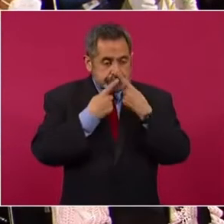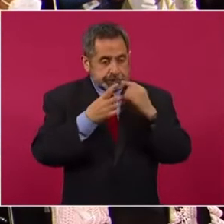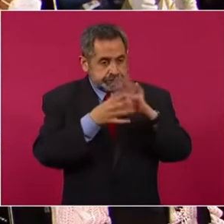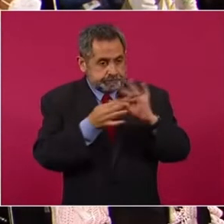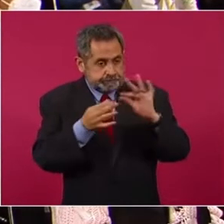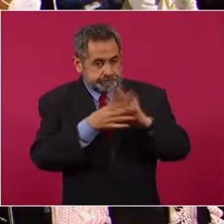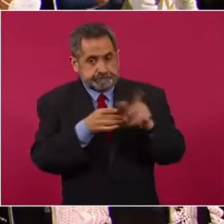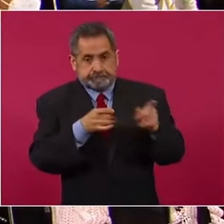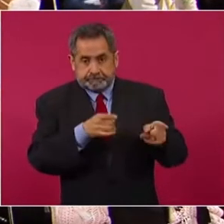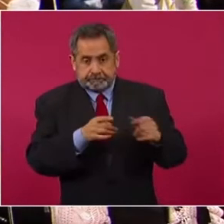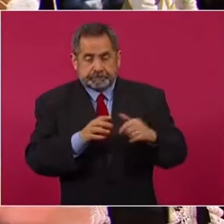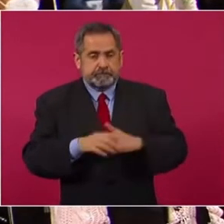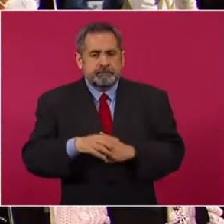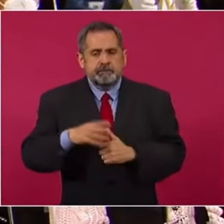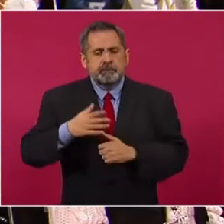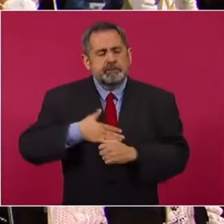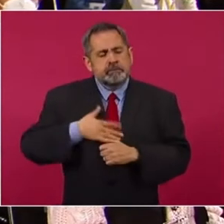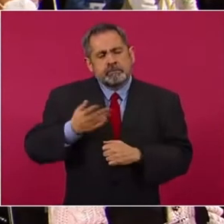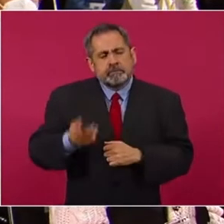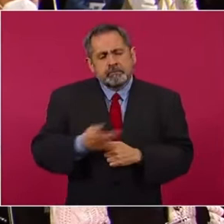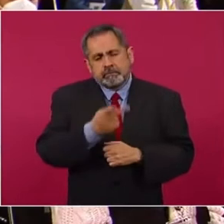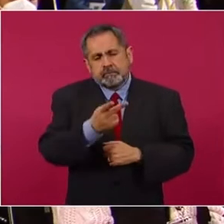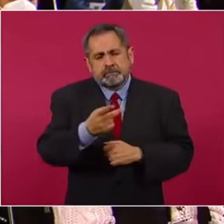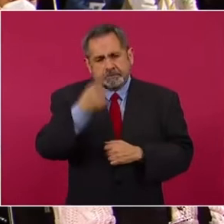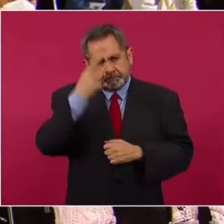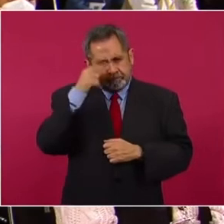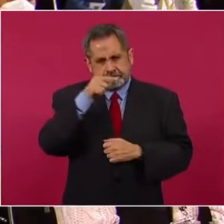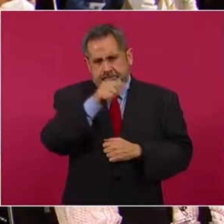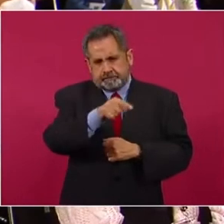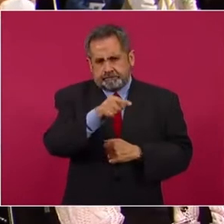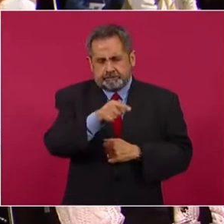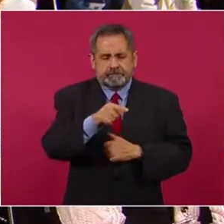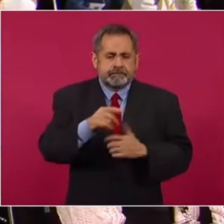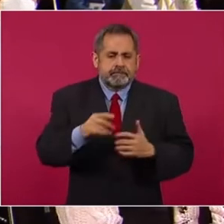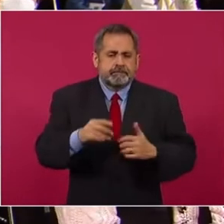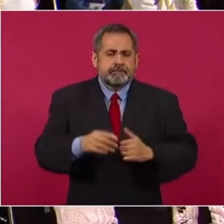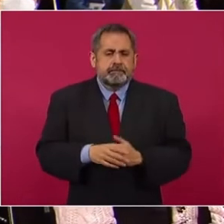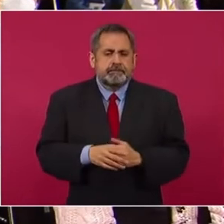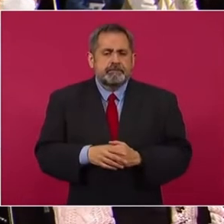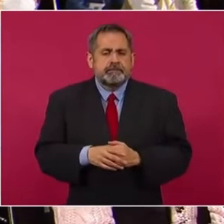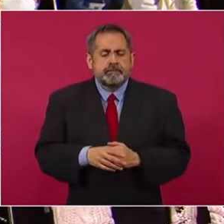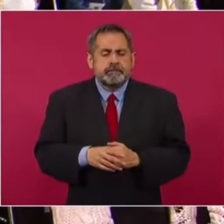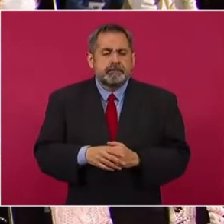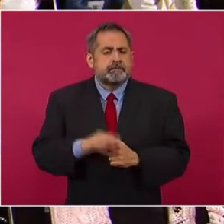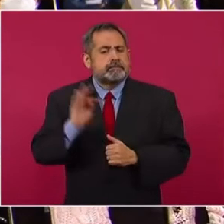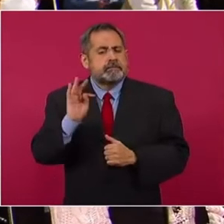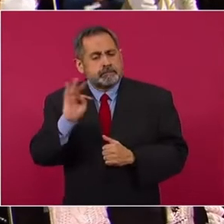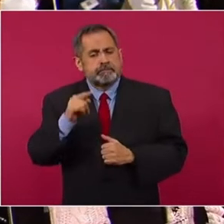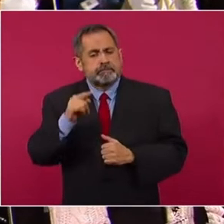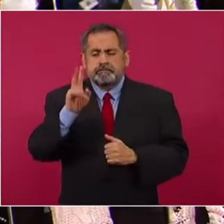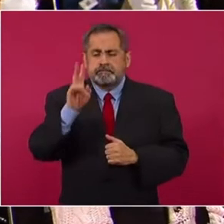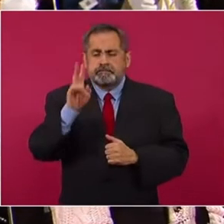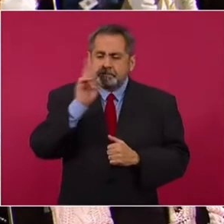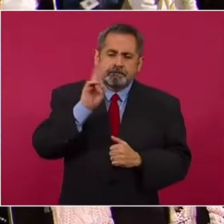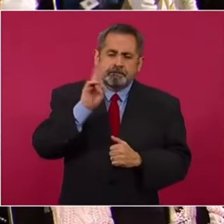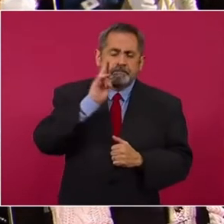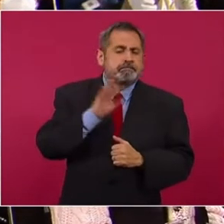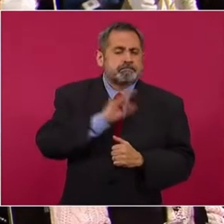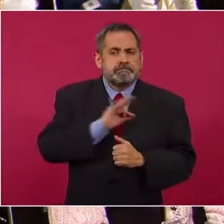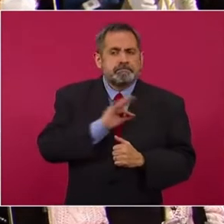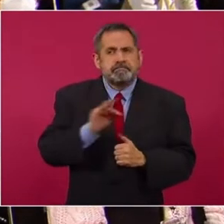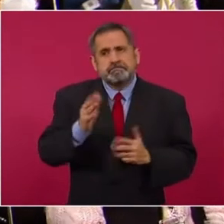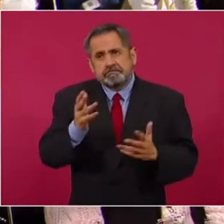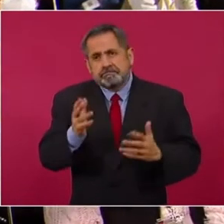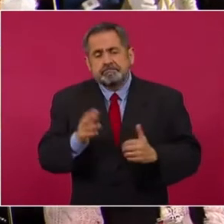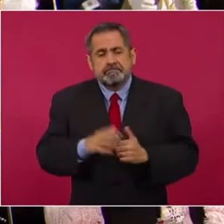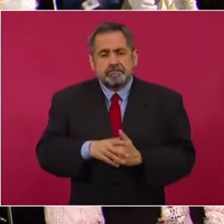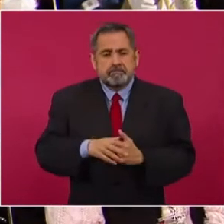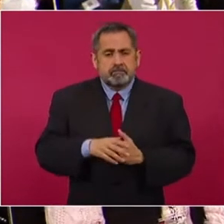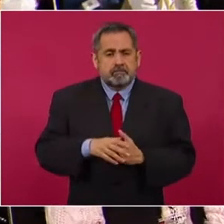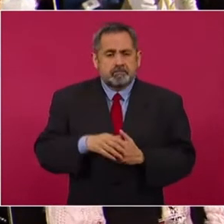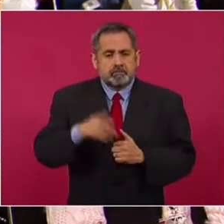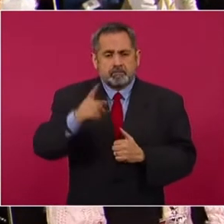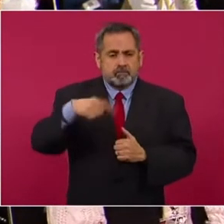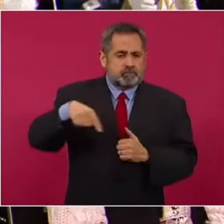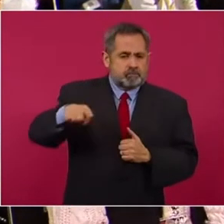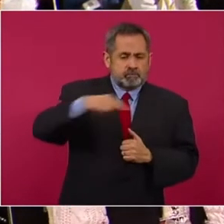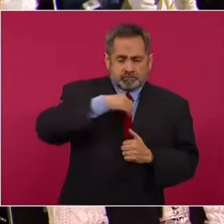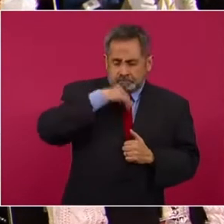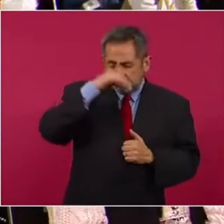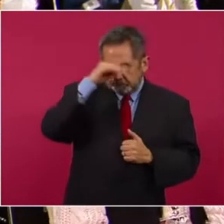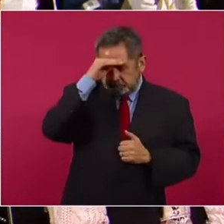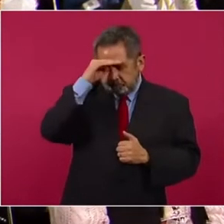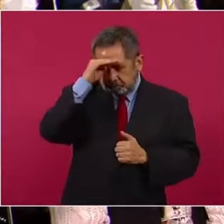del palacio. Le planteaba a la secretaria del bienestar si habría la posibilidad de que ustedes ya tengan